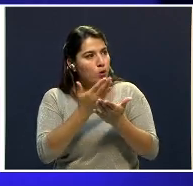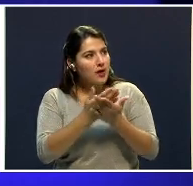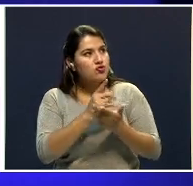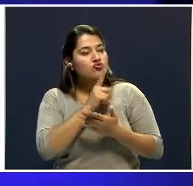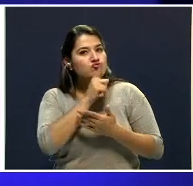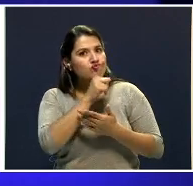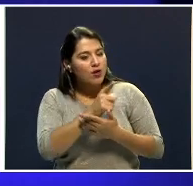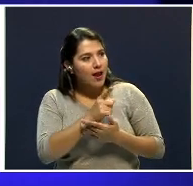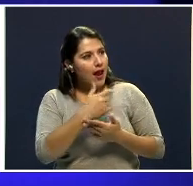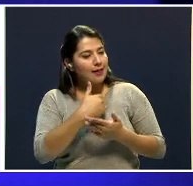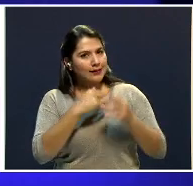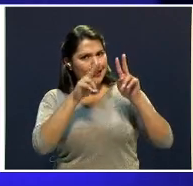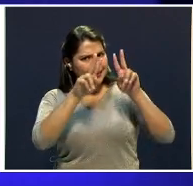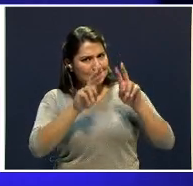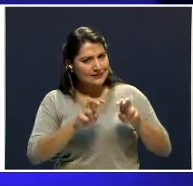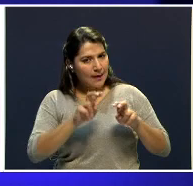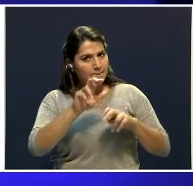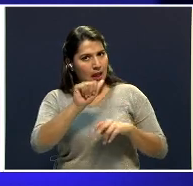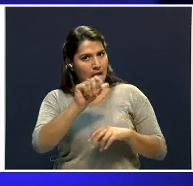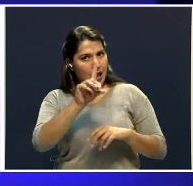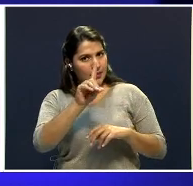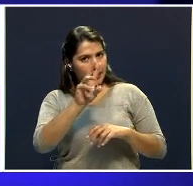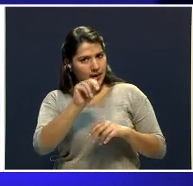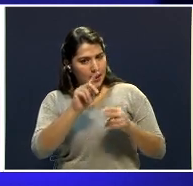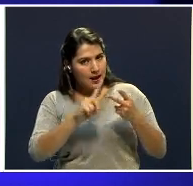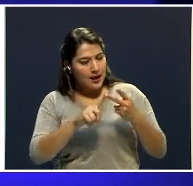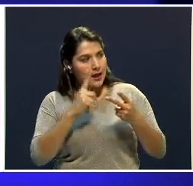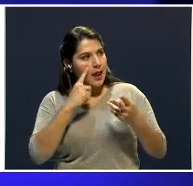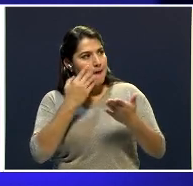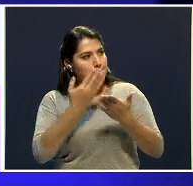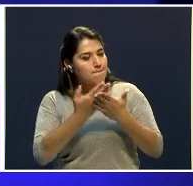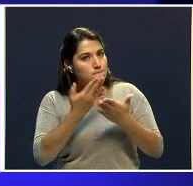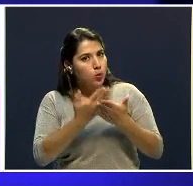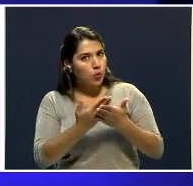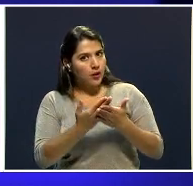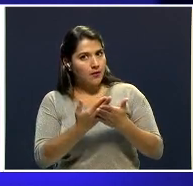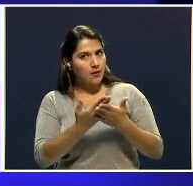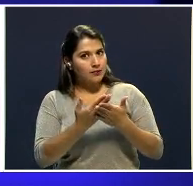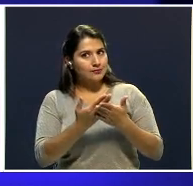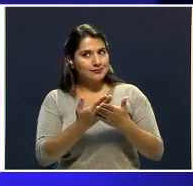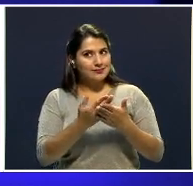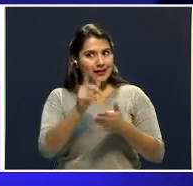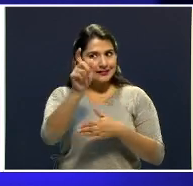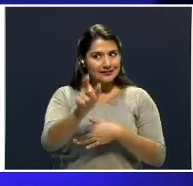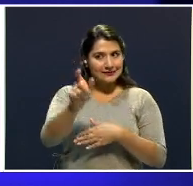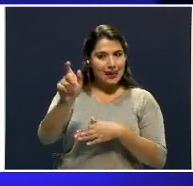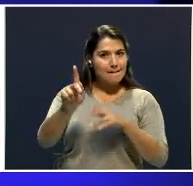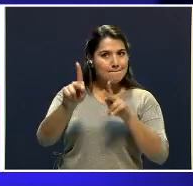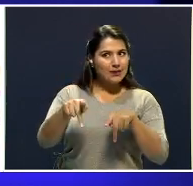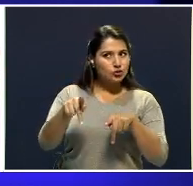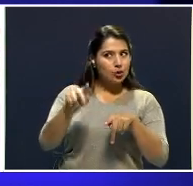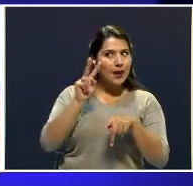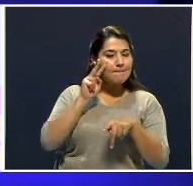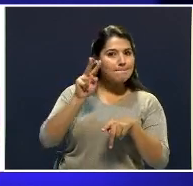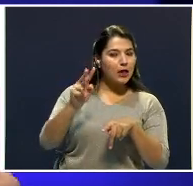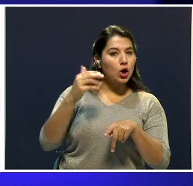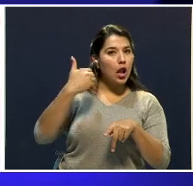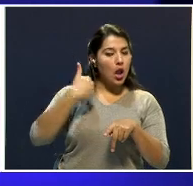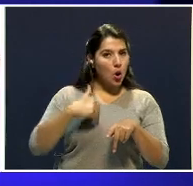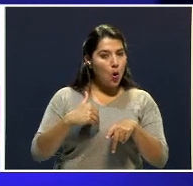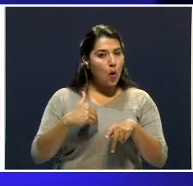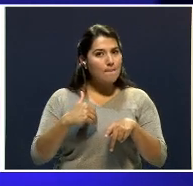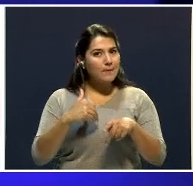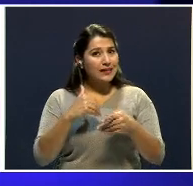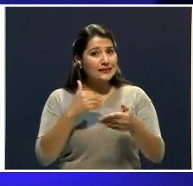exámenes de ADN, con prueba testimonial de testigos que sitúan al sospechoso en la escena del crimen